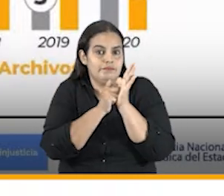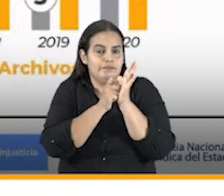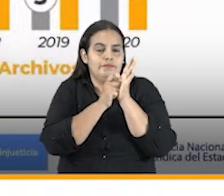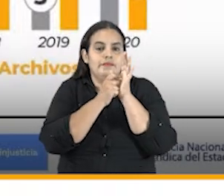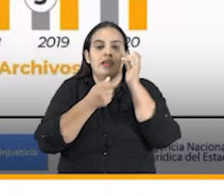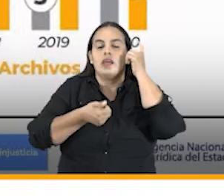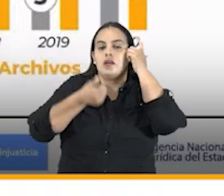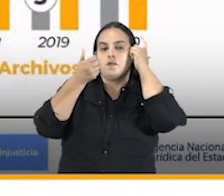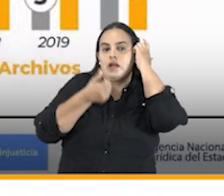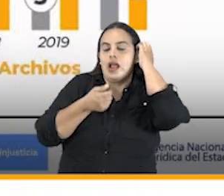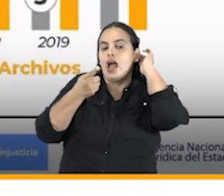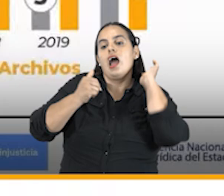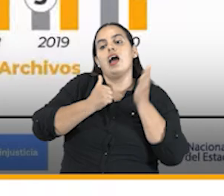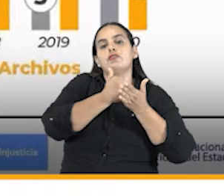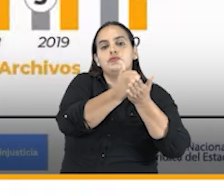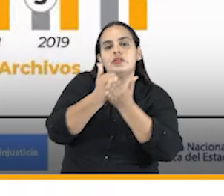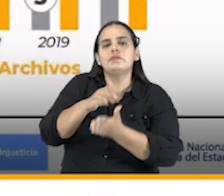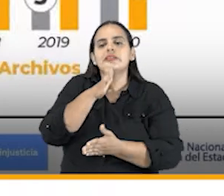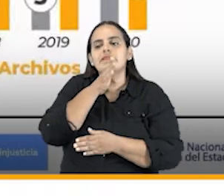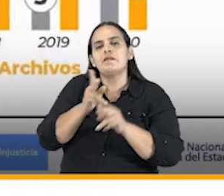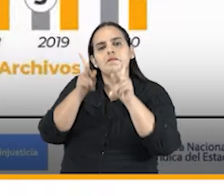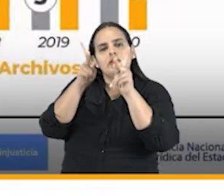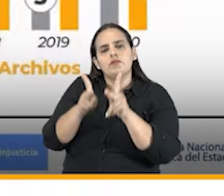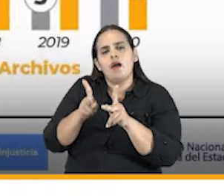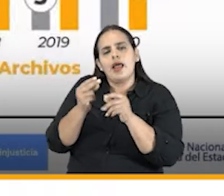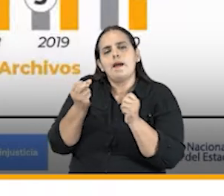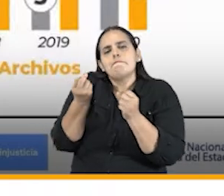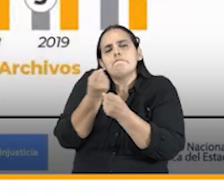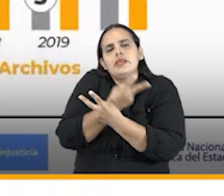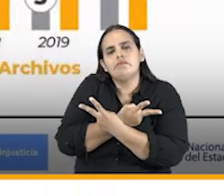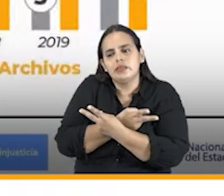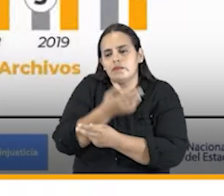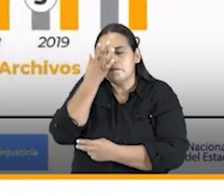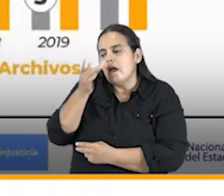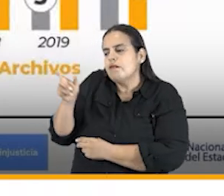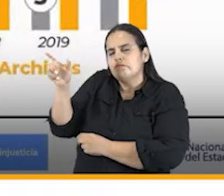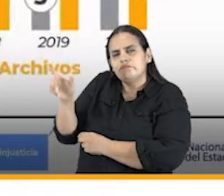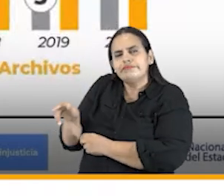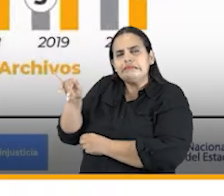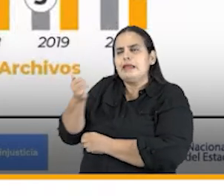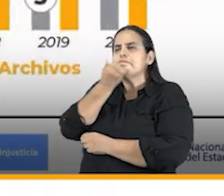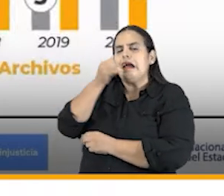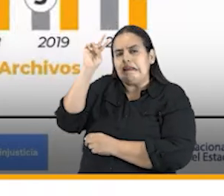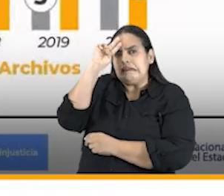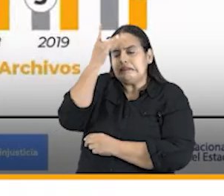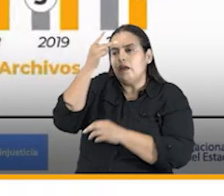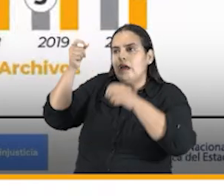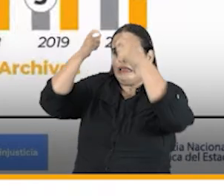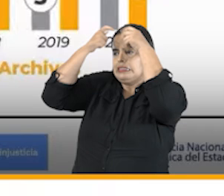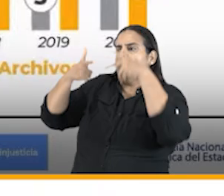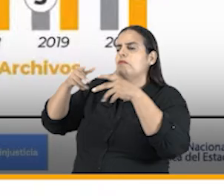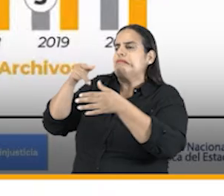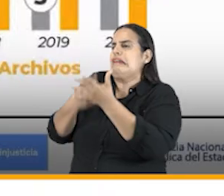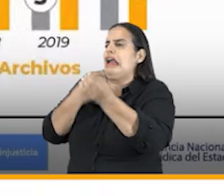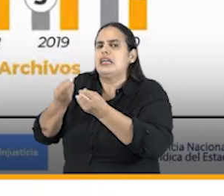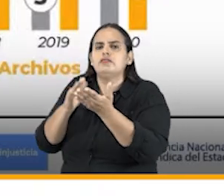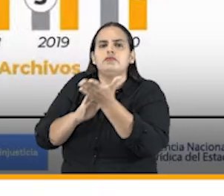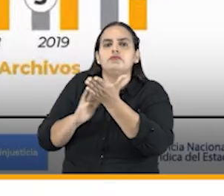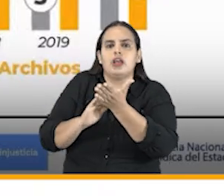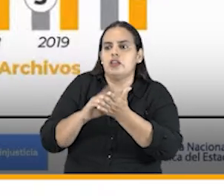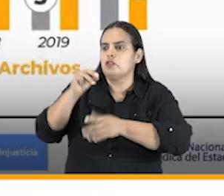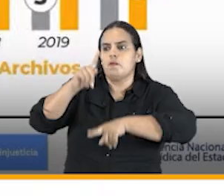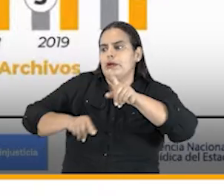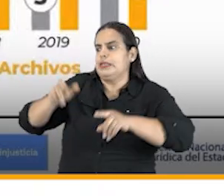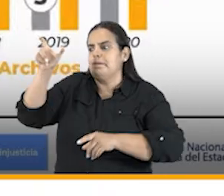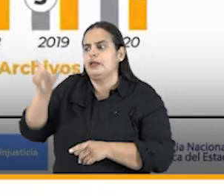ayudarle a las víctimas cuando realmente el Estado ha cometido un error y tiene que buscar una solución no hay que someter a las víctimas